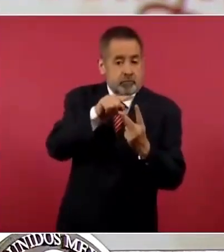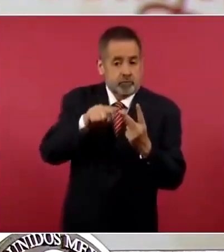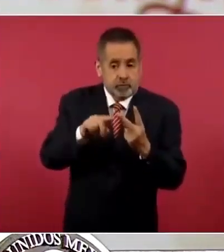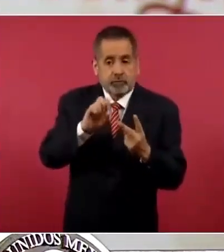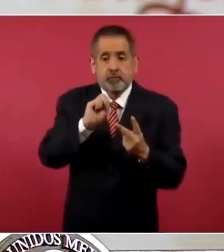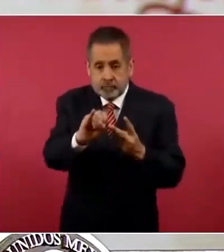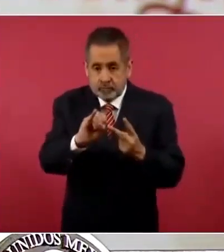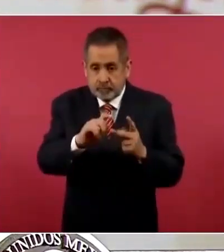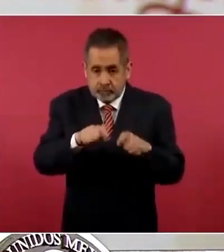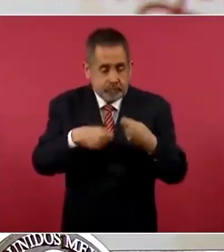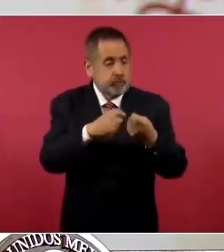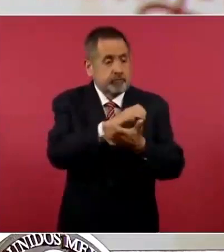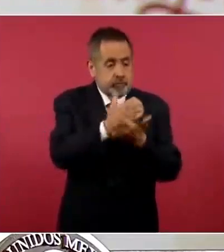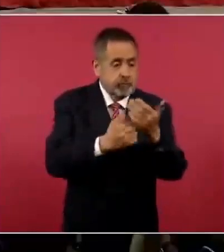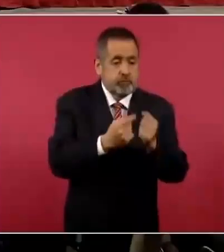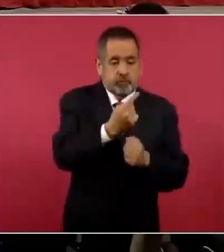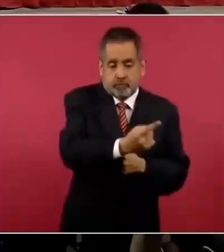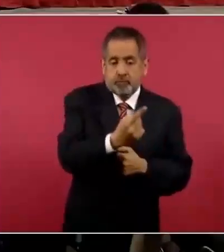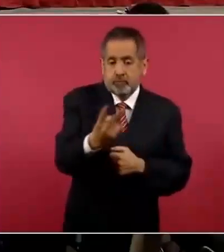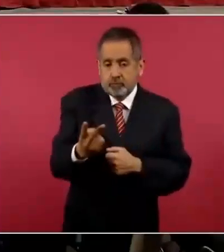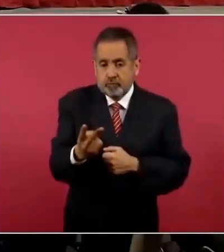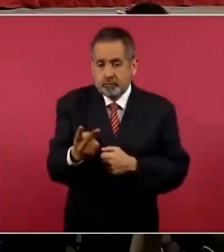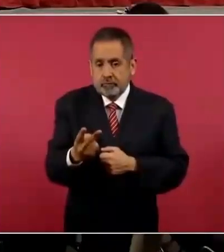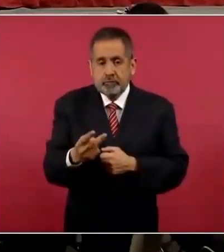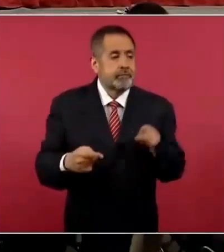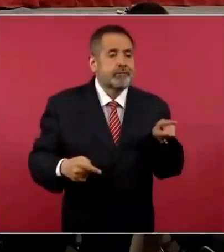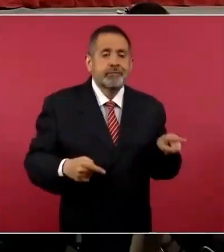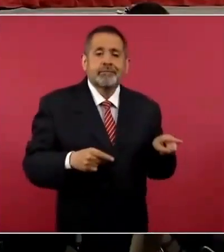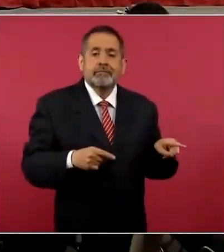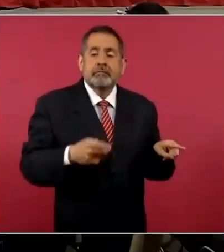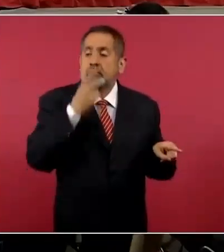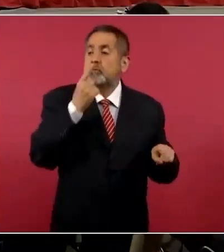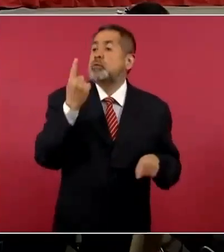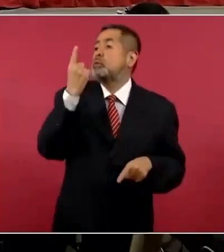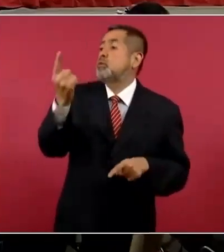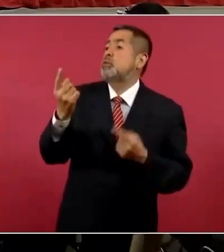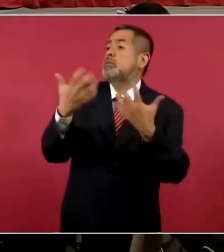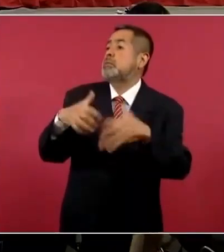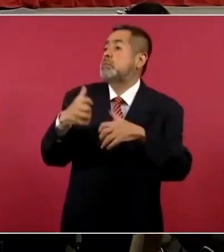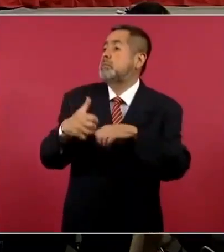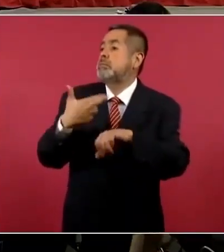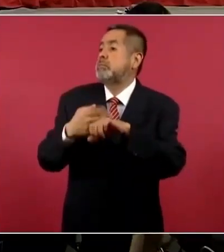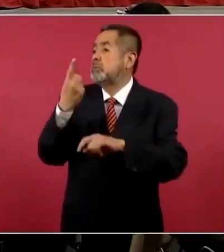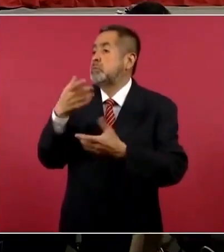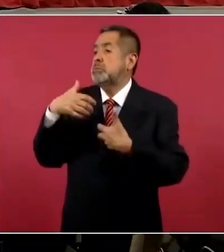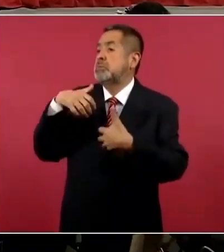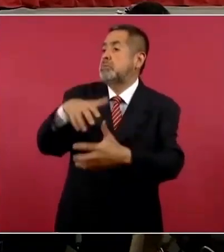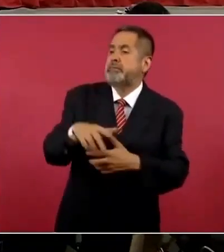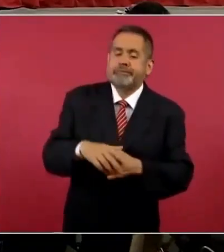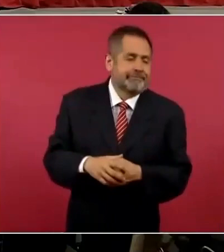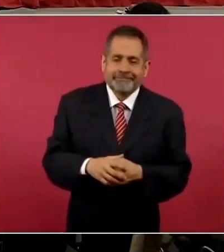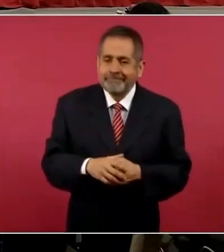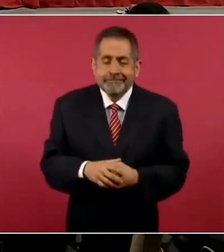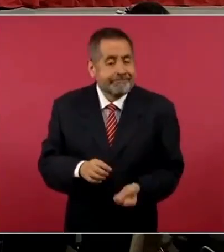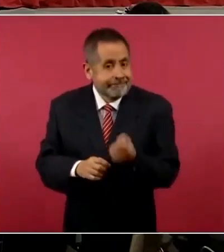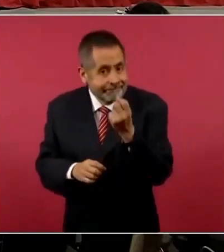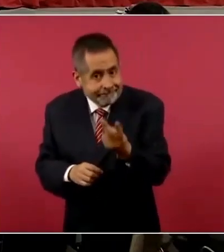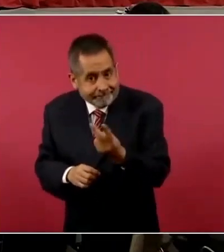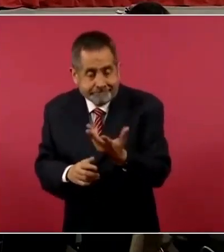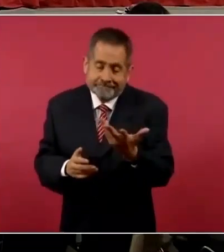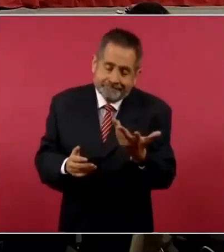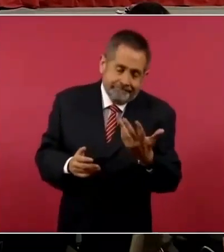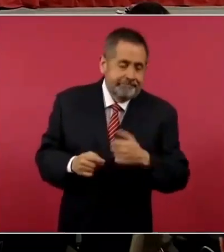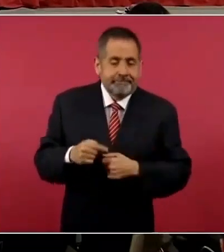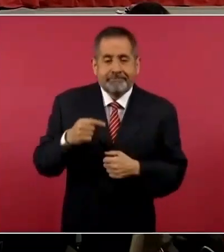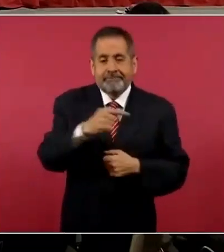una, como dice falsamente la nota del diario Reforma. Las compras de este gobierno